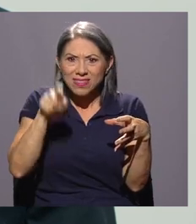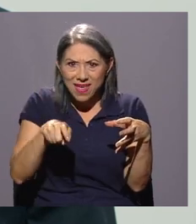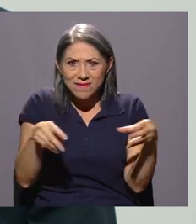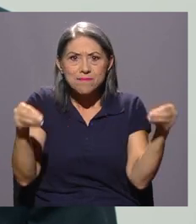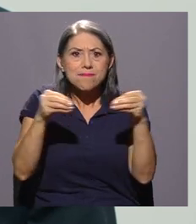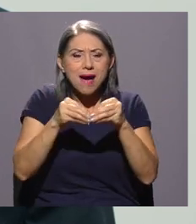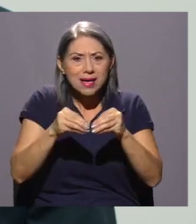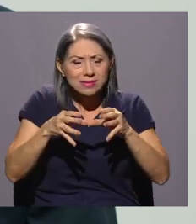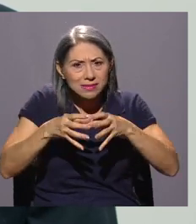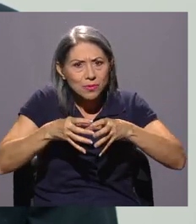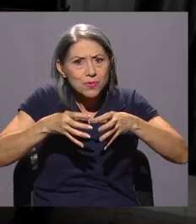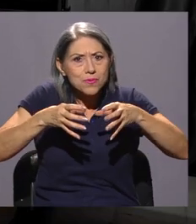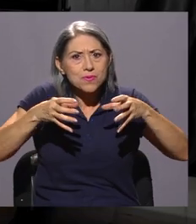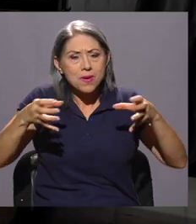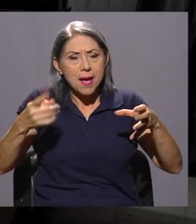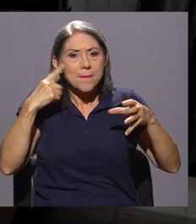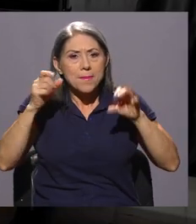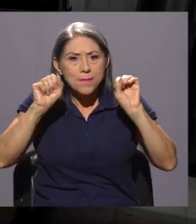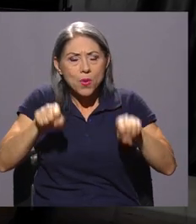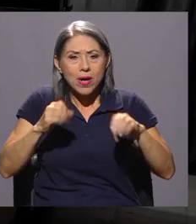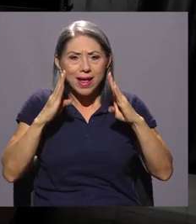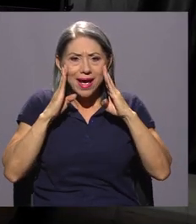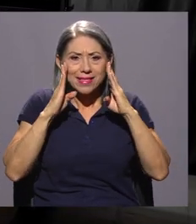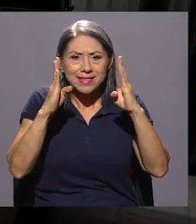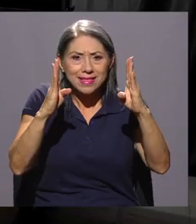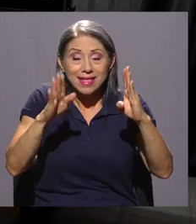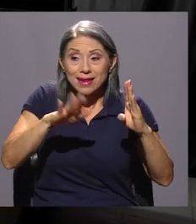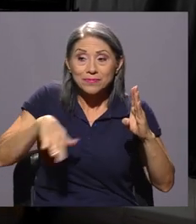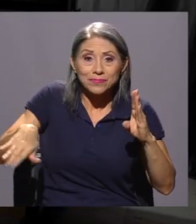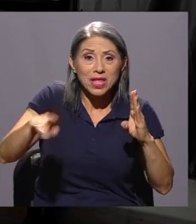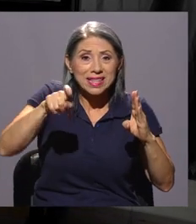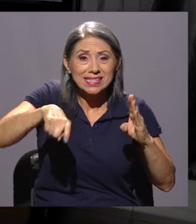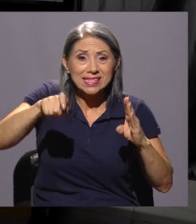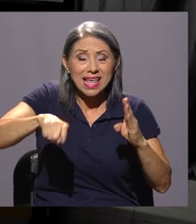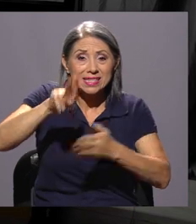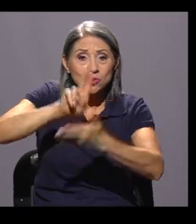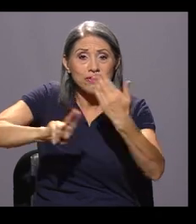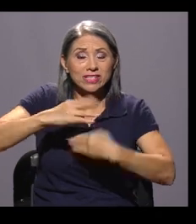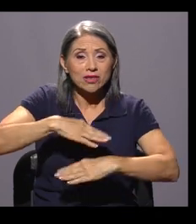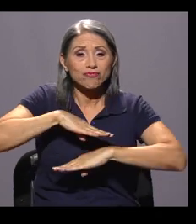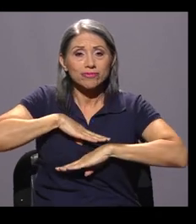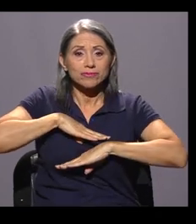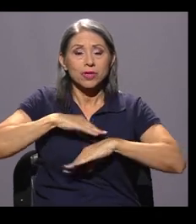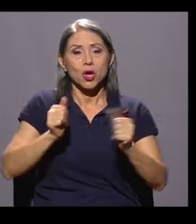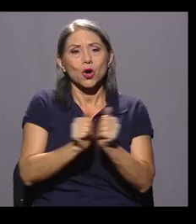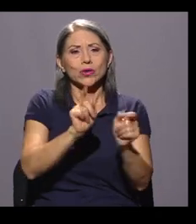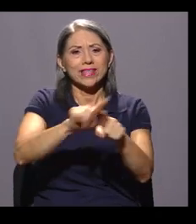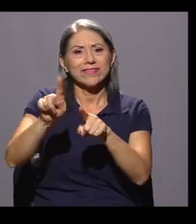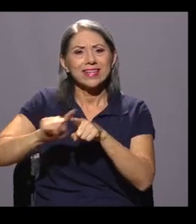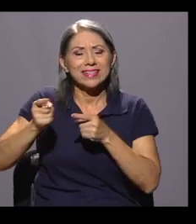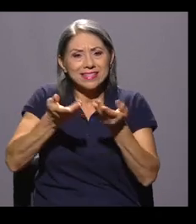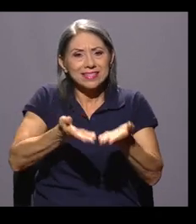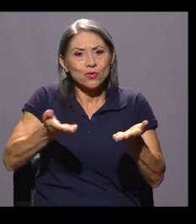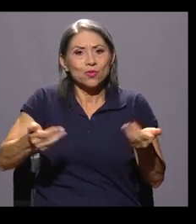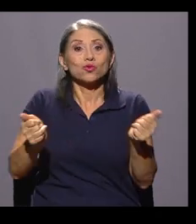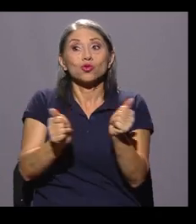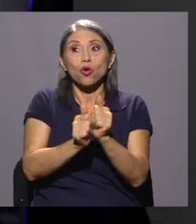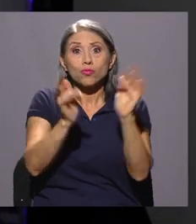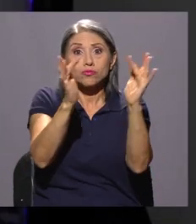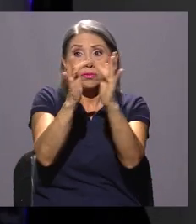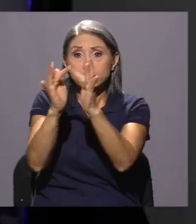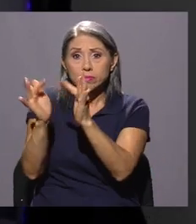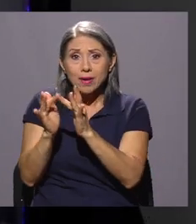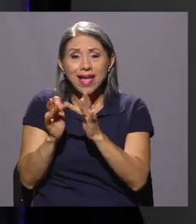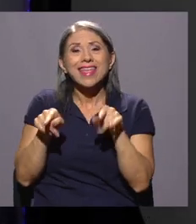digital, para poder atender las necesidades de la universidad. A través de distintos recursos y espacios disponibles,